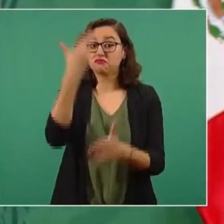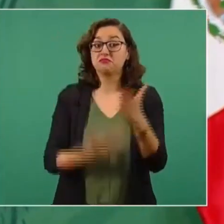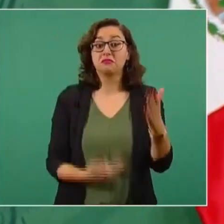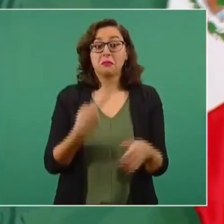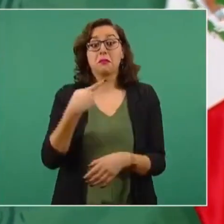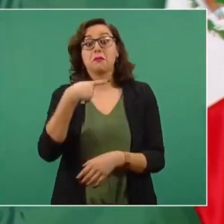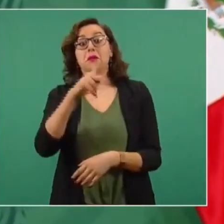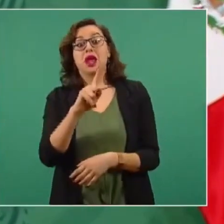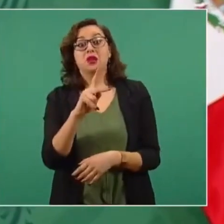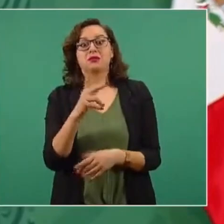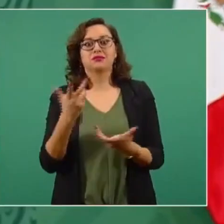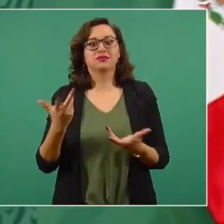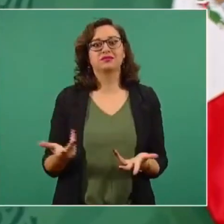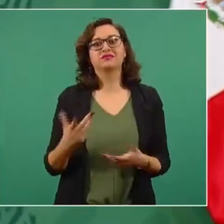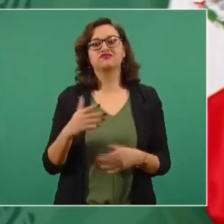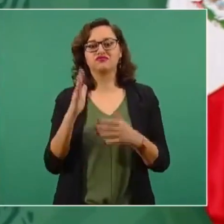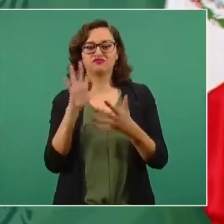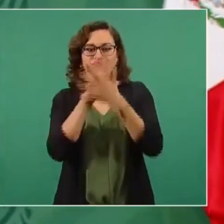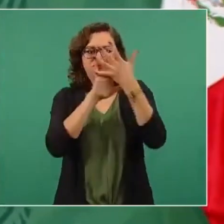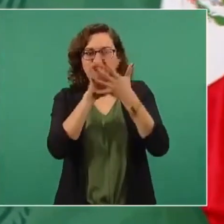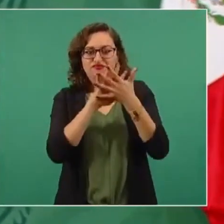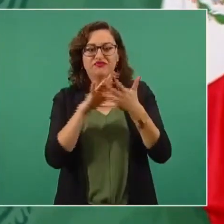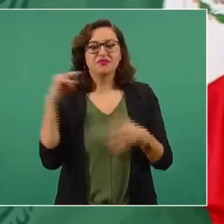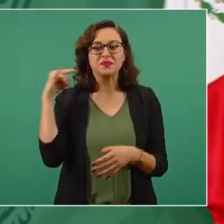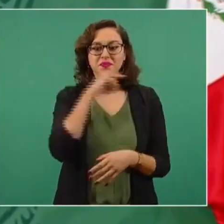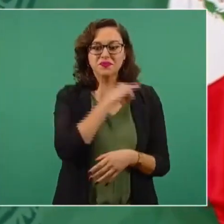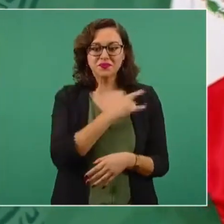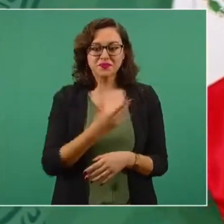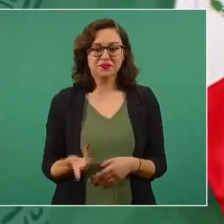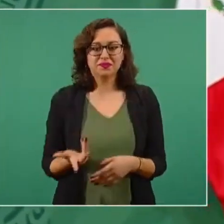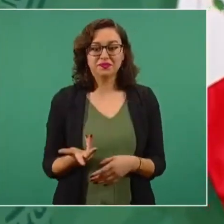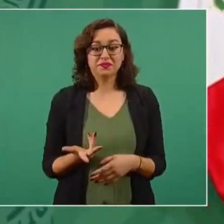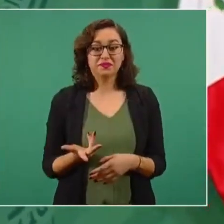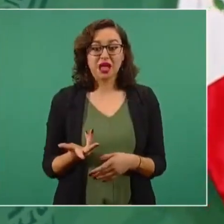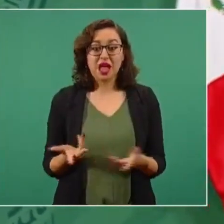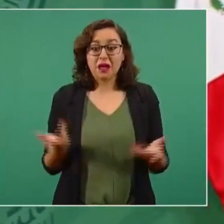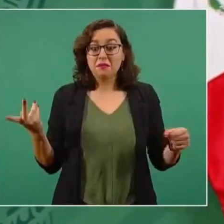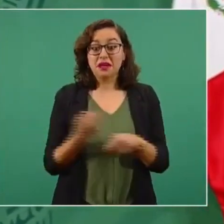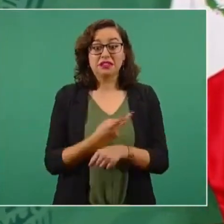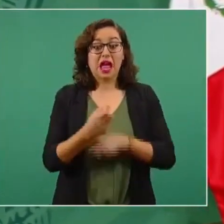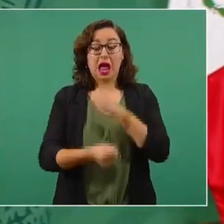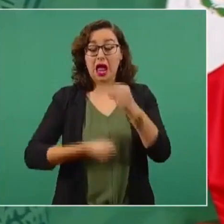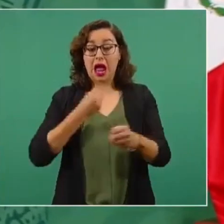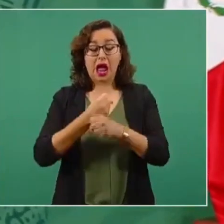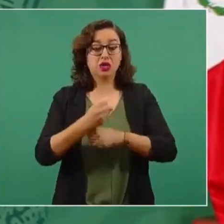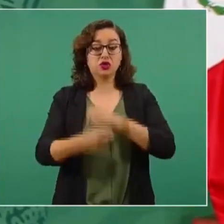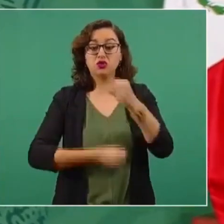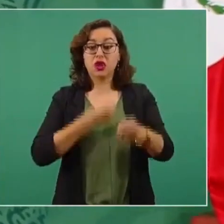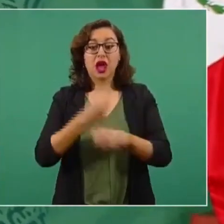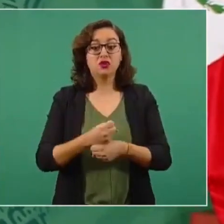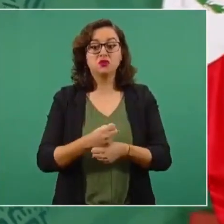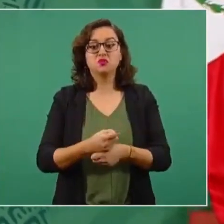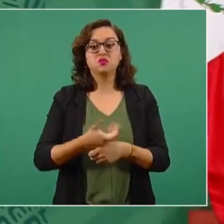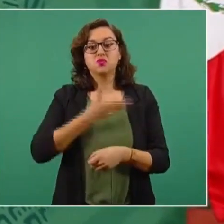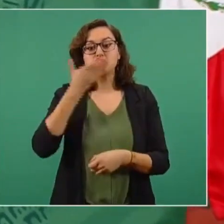desde hace muchos años nos tenían mal acostumbrados a llamar ratero,